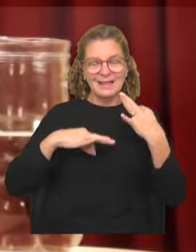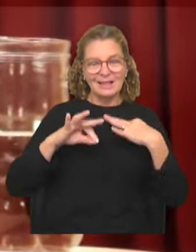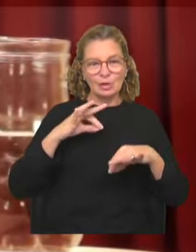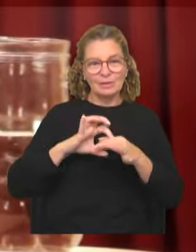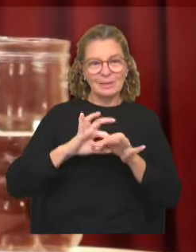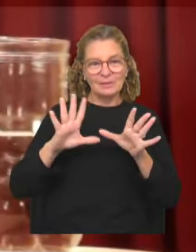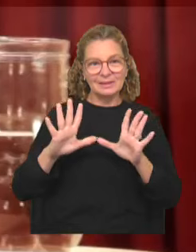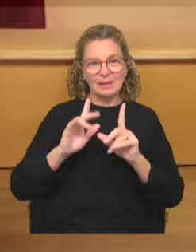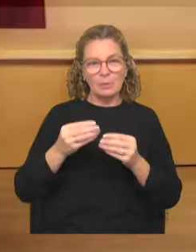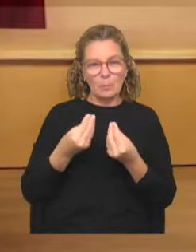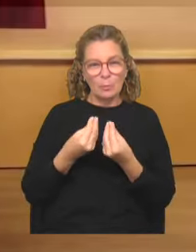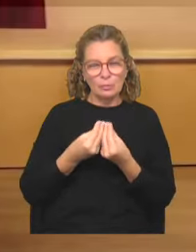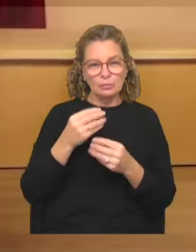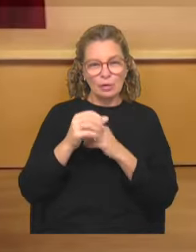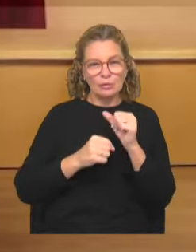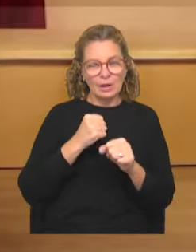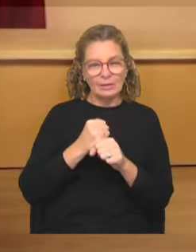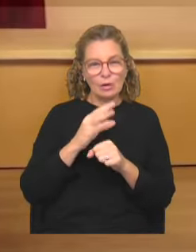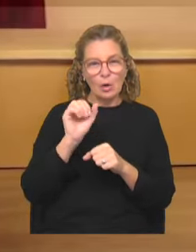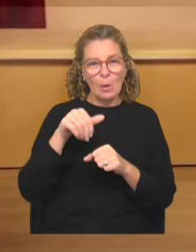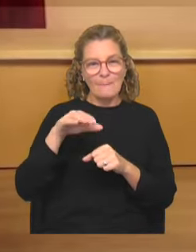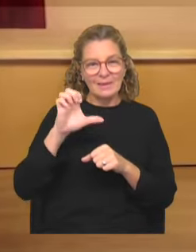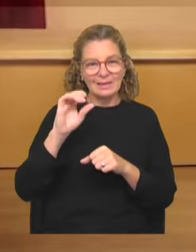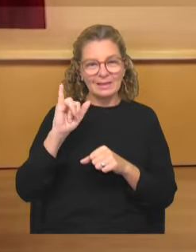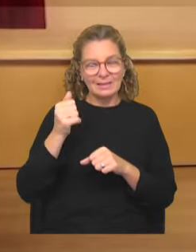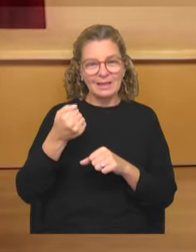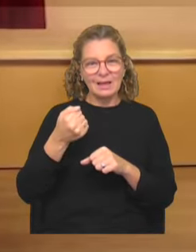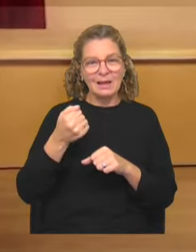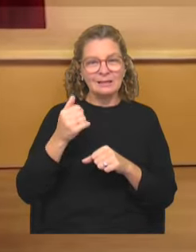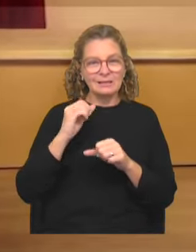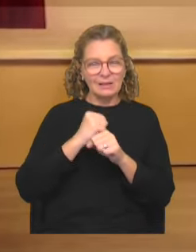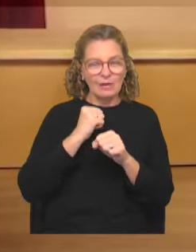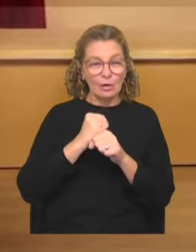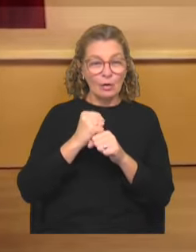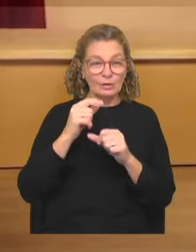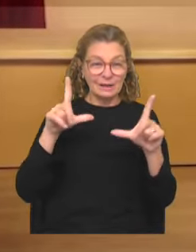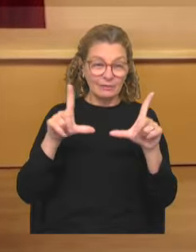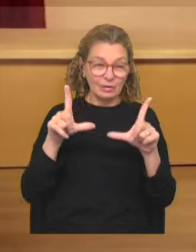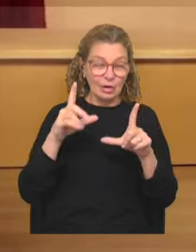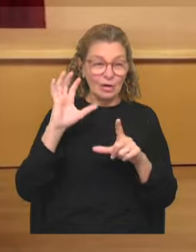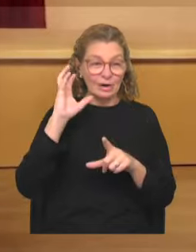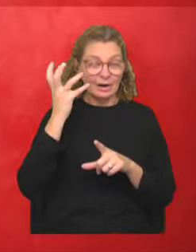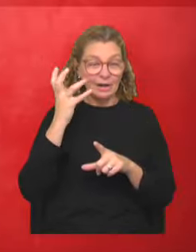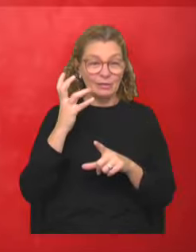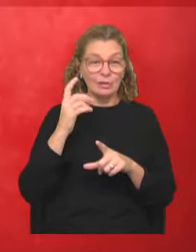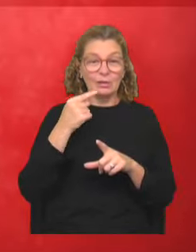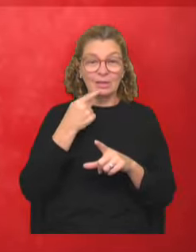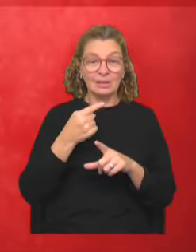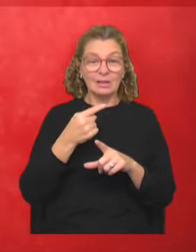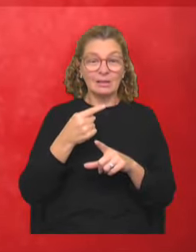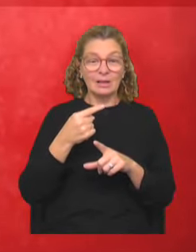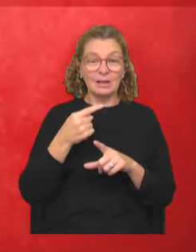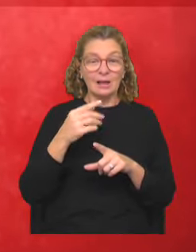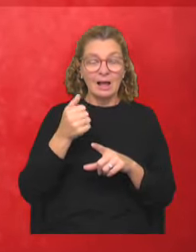destacó durante muchos años en la Comedia Nacional, trabajó en televisión, en radio, fue dirigido por grandes directores como Tawalpa del Chopo,